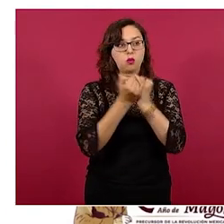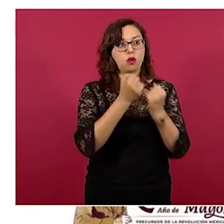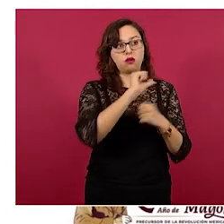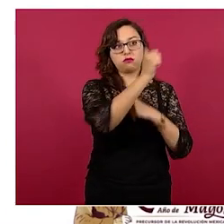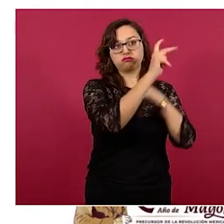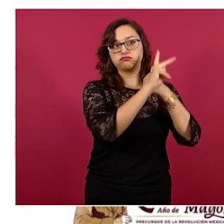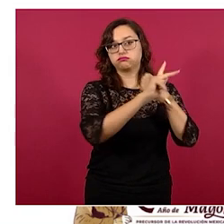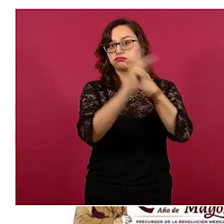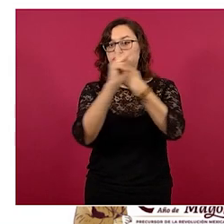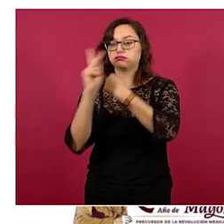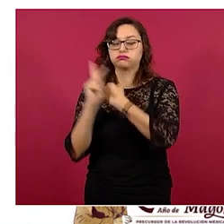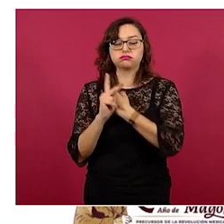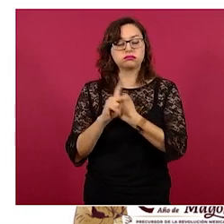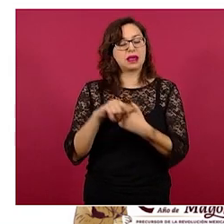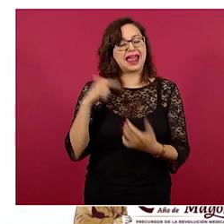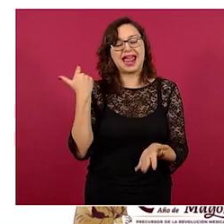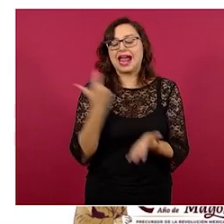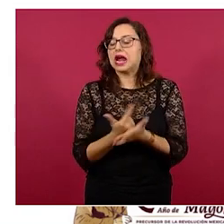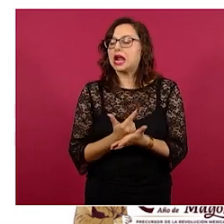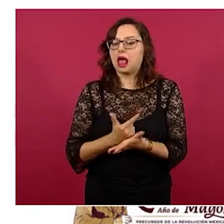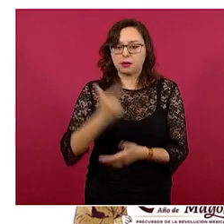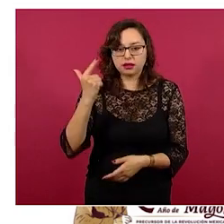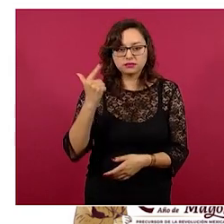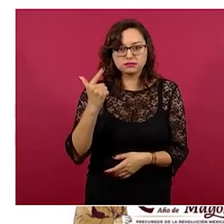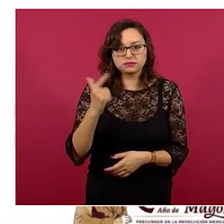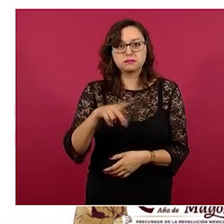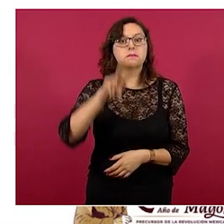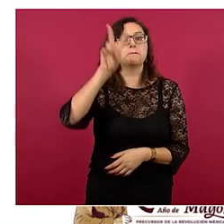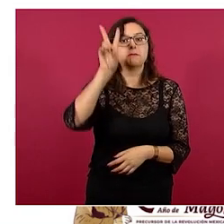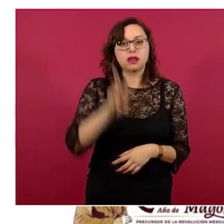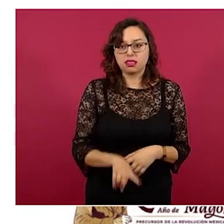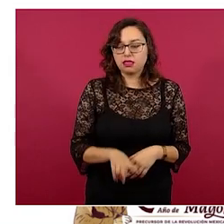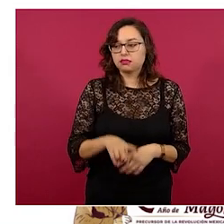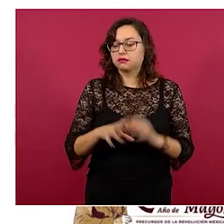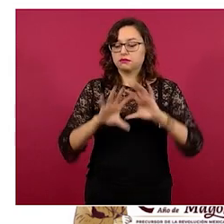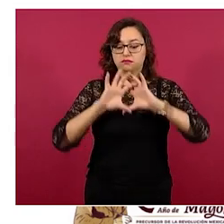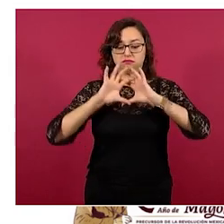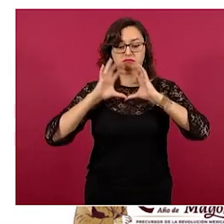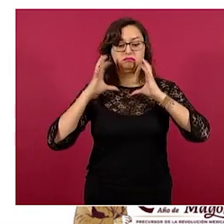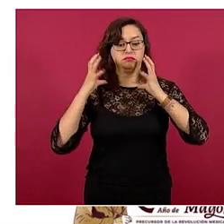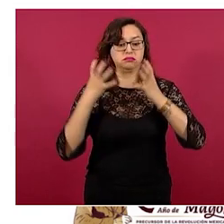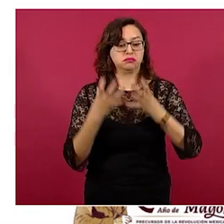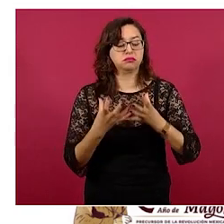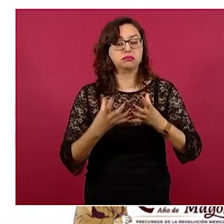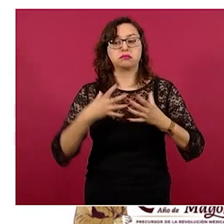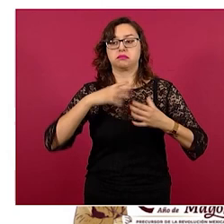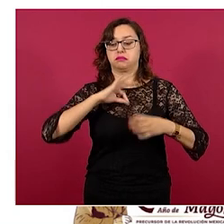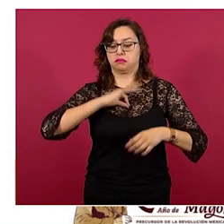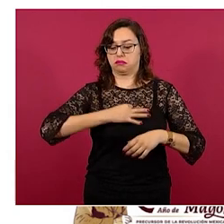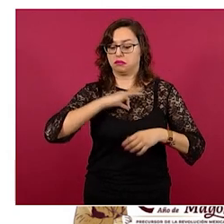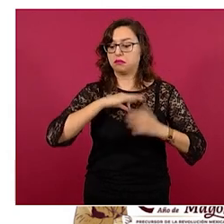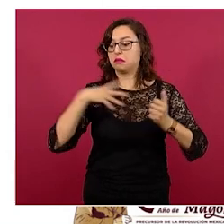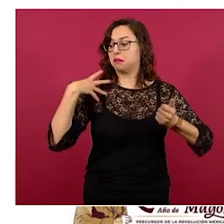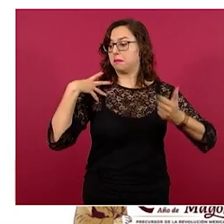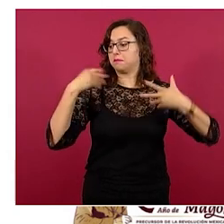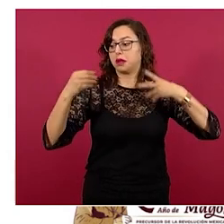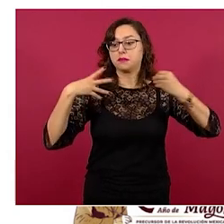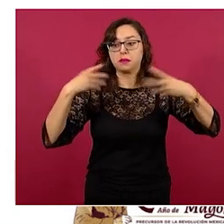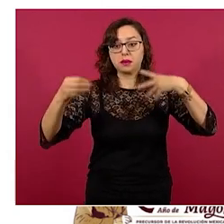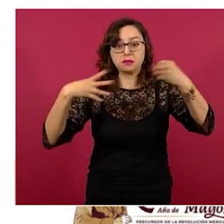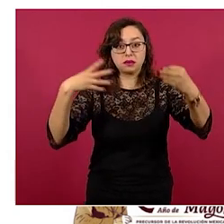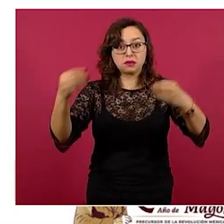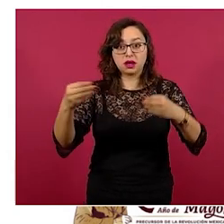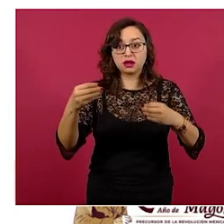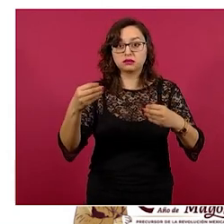muy lamentable nunca es deseable una pandemia nunca se sale victorioso o satisfecho